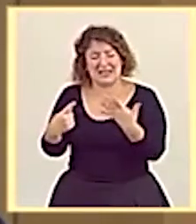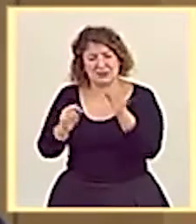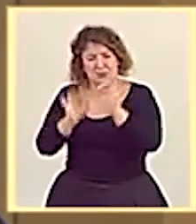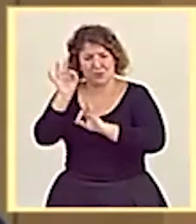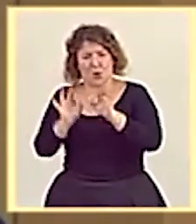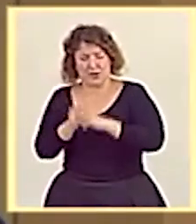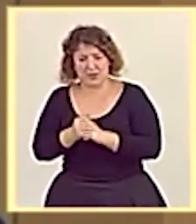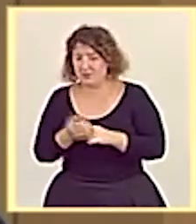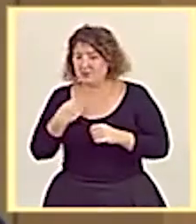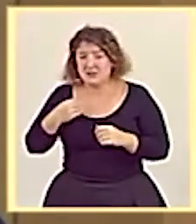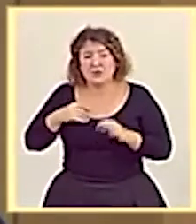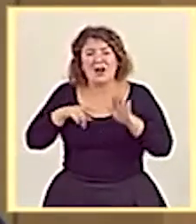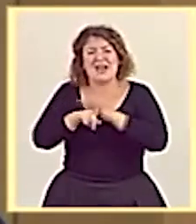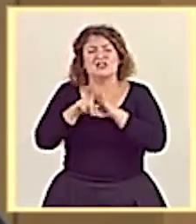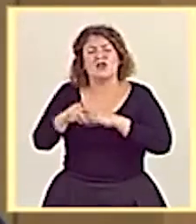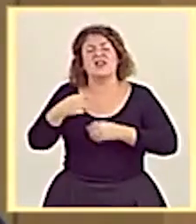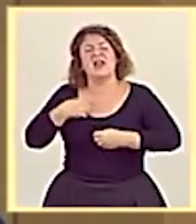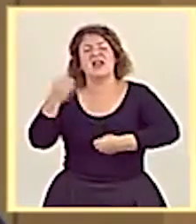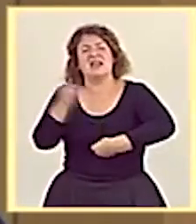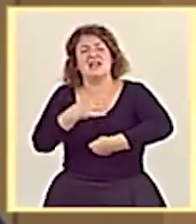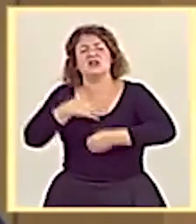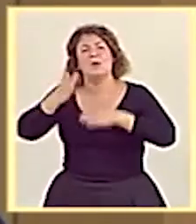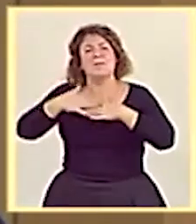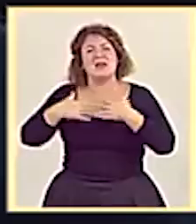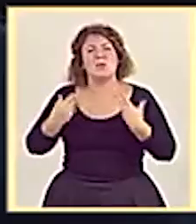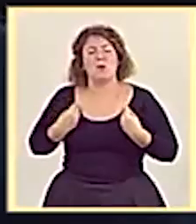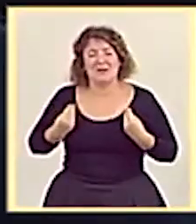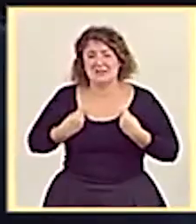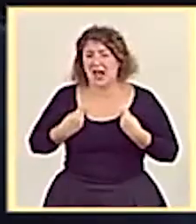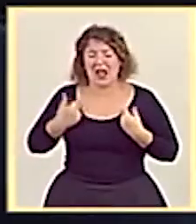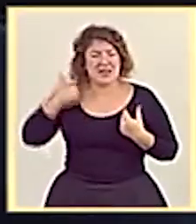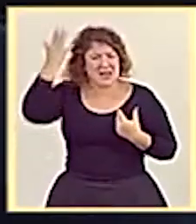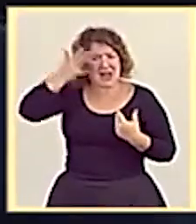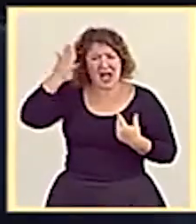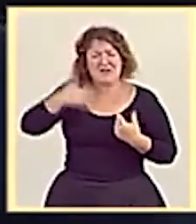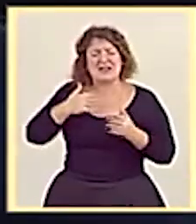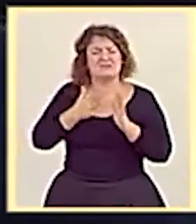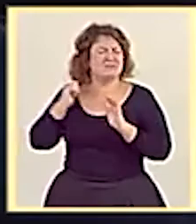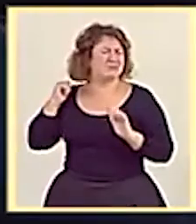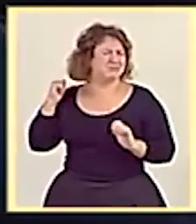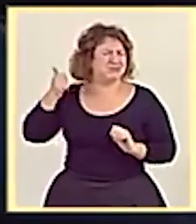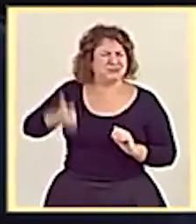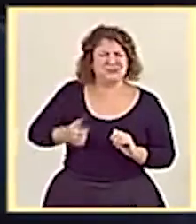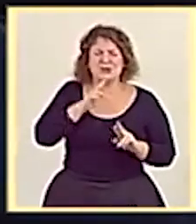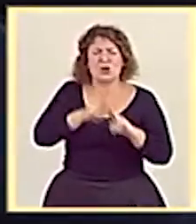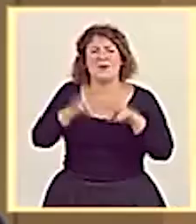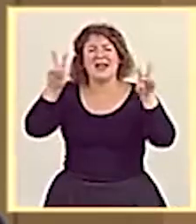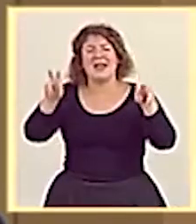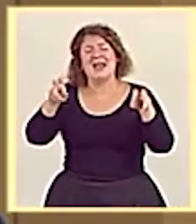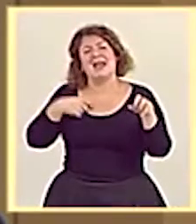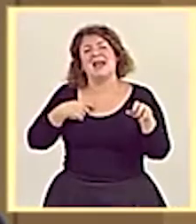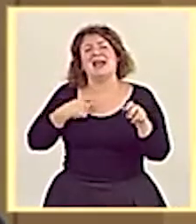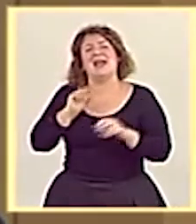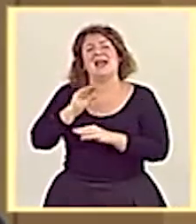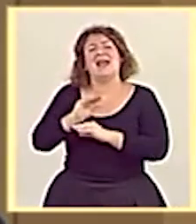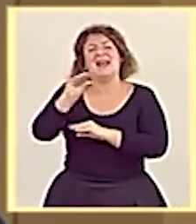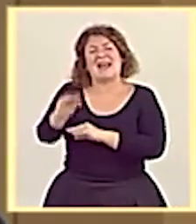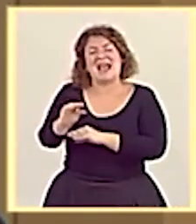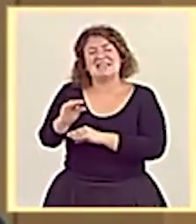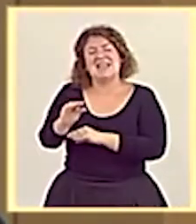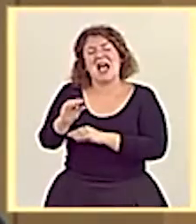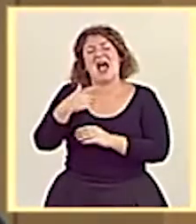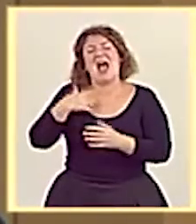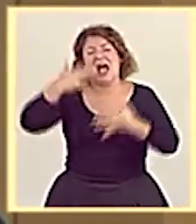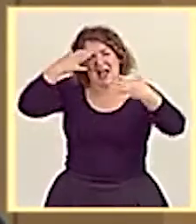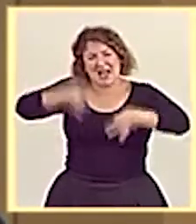ocurre con la gestión del ingreso mínimo vital. En Navarra llevamos años con la renta garantizada, que da respuesta a las necesidades básicas de